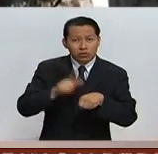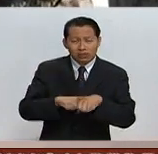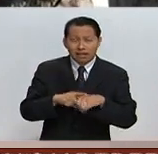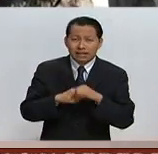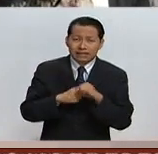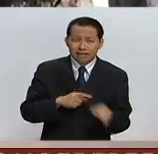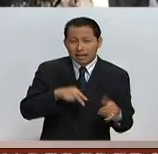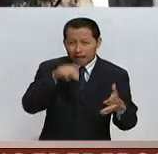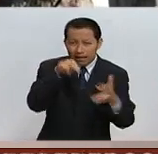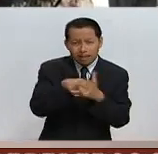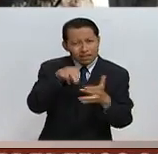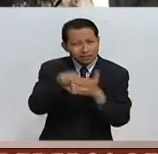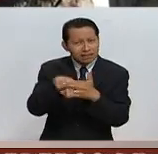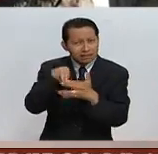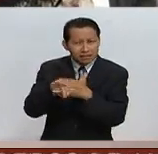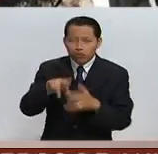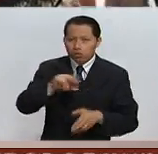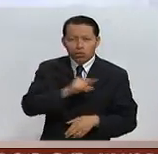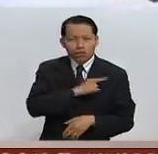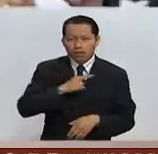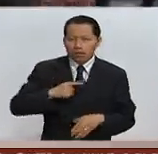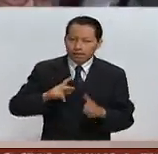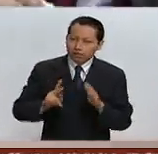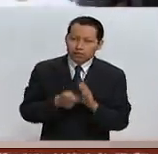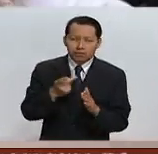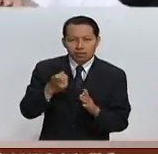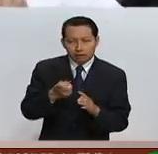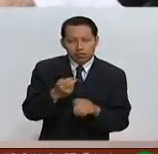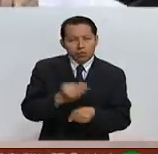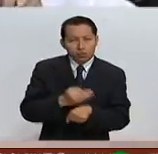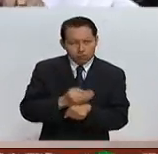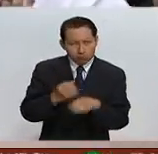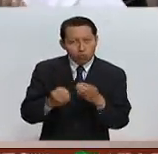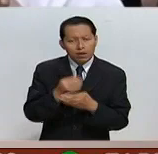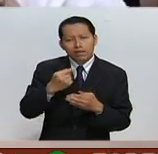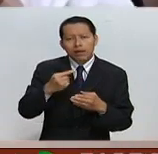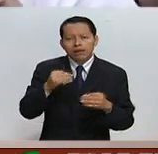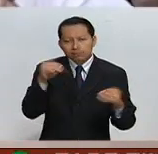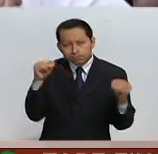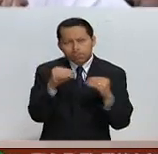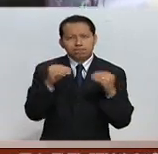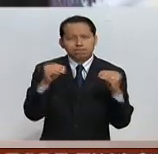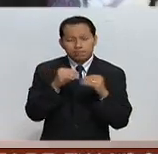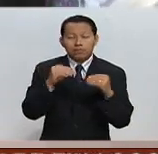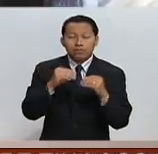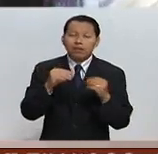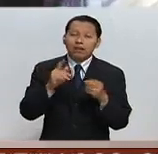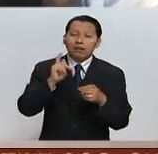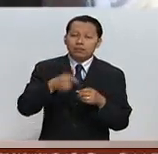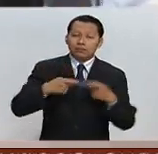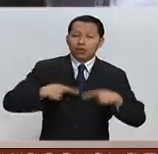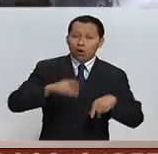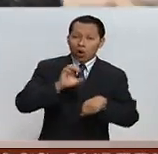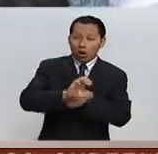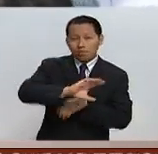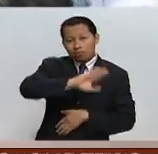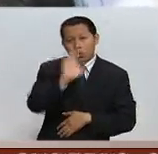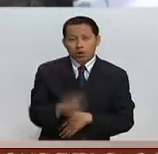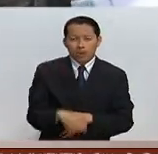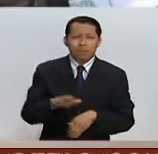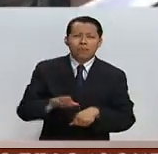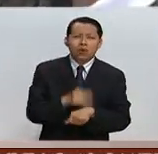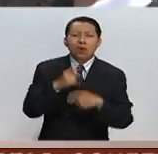izquierda. Eso no puede volver a ocurrir en esta negociación y aquí no puede morir más colombianos por una diferencia